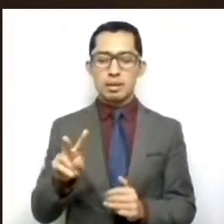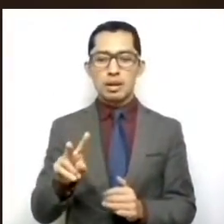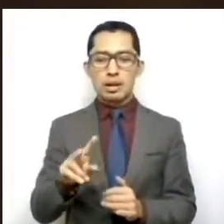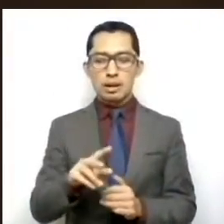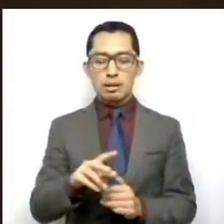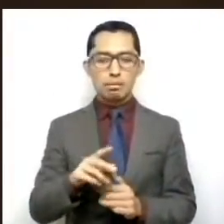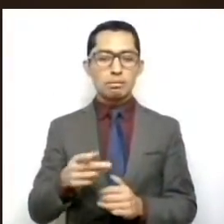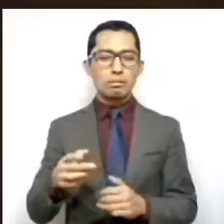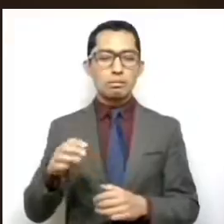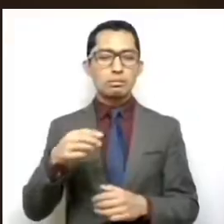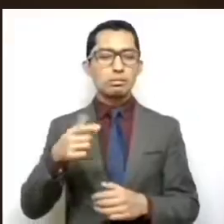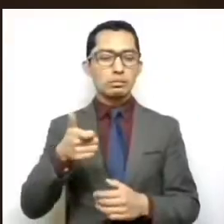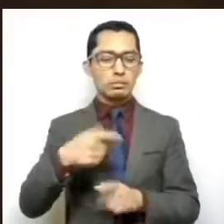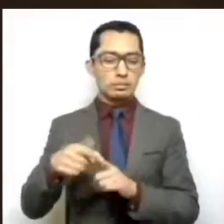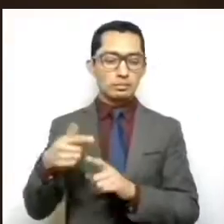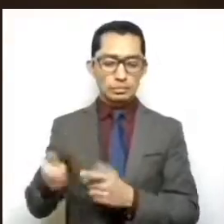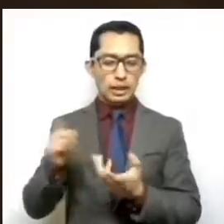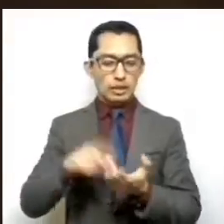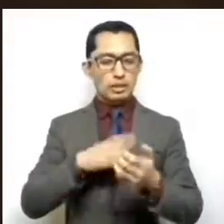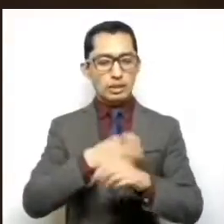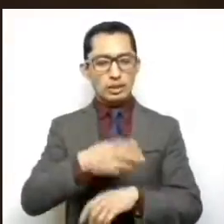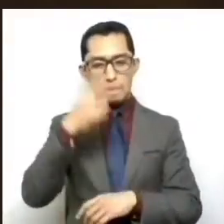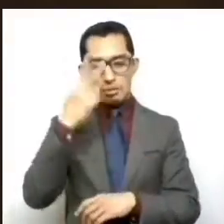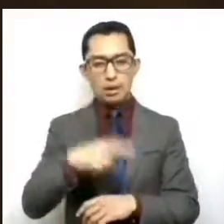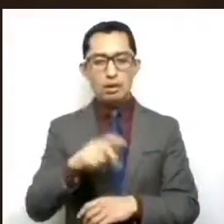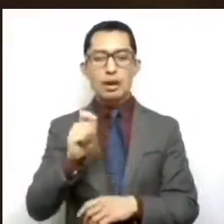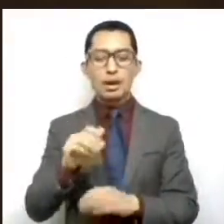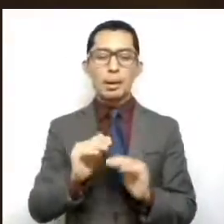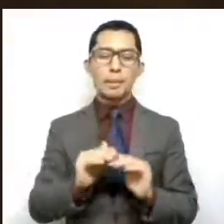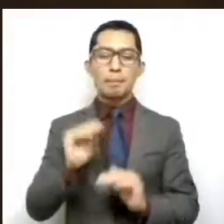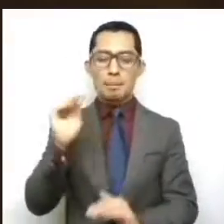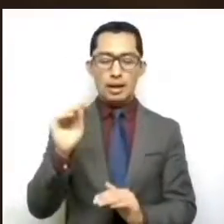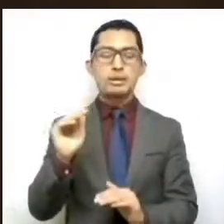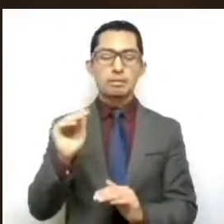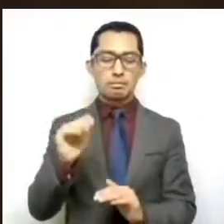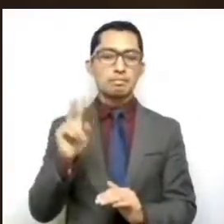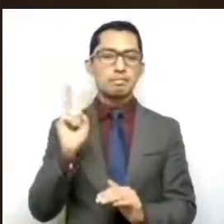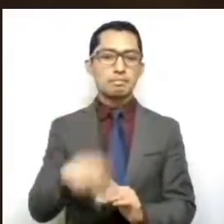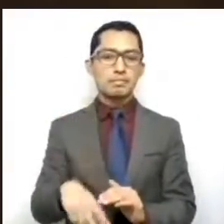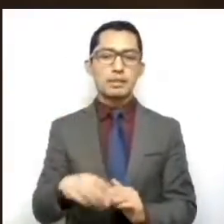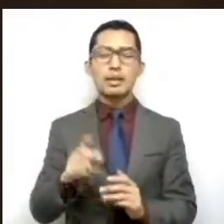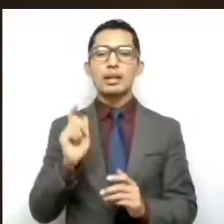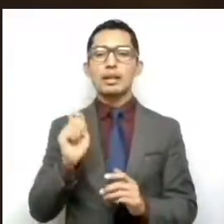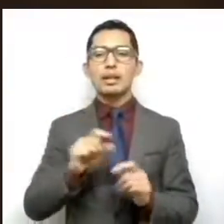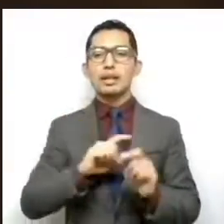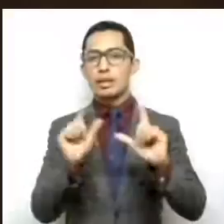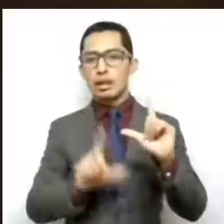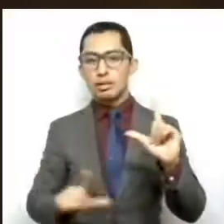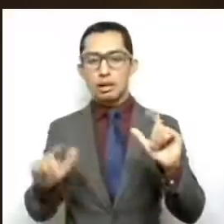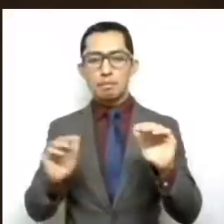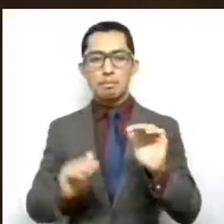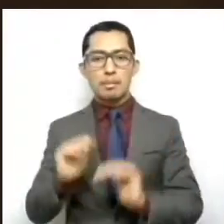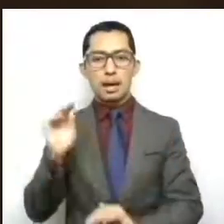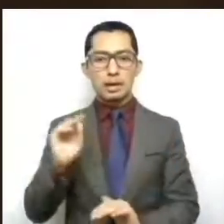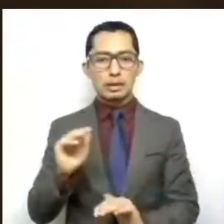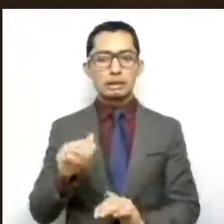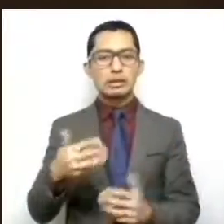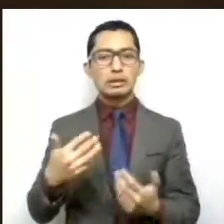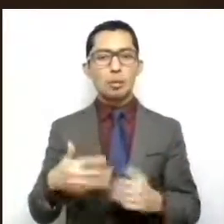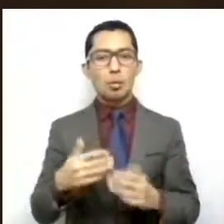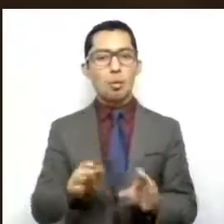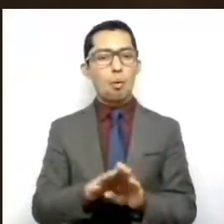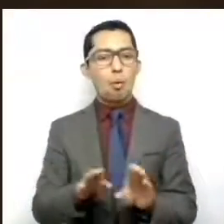cápita de la entidad, crecieron a ritmos superiores a los del nivel nacional, creciendo a un ritmo